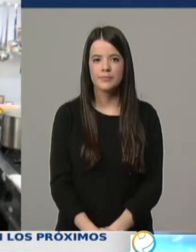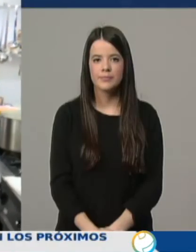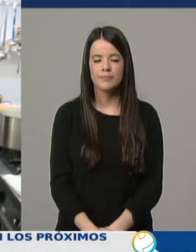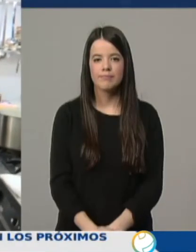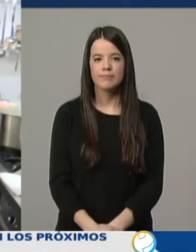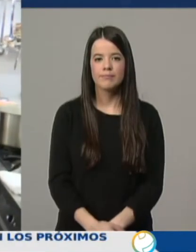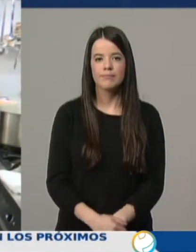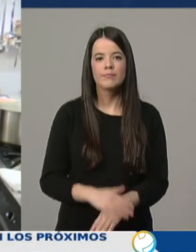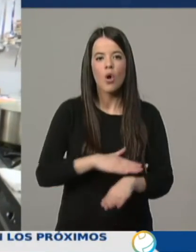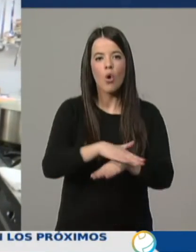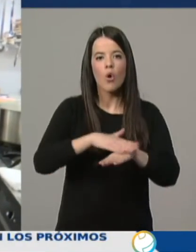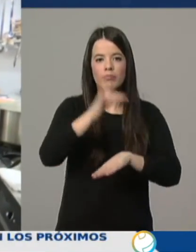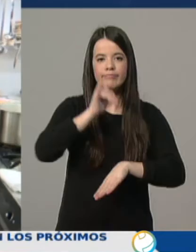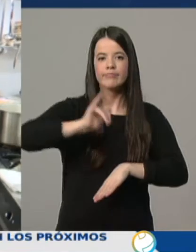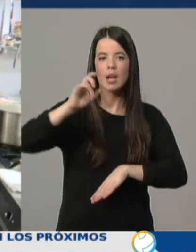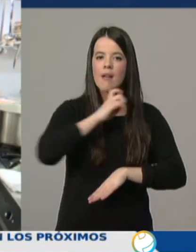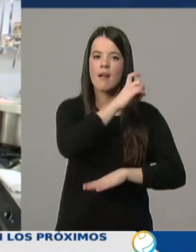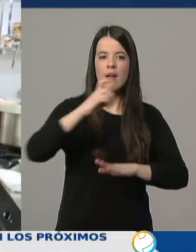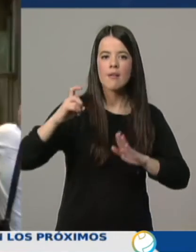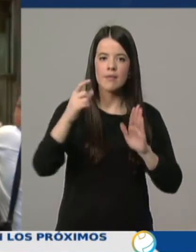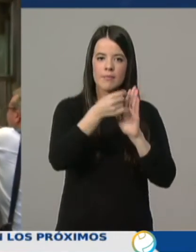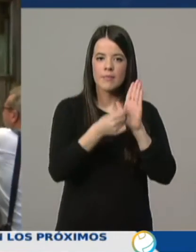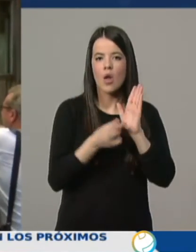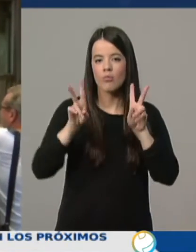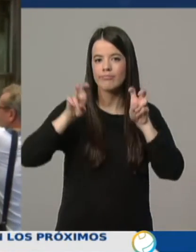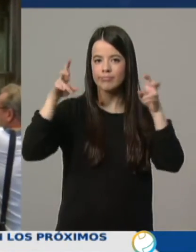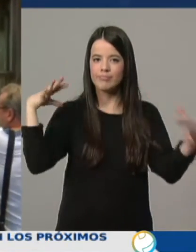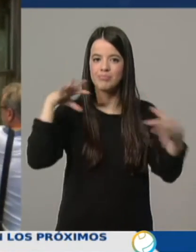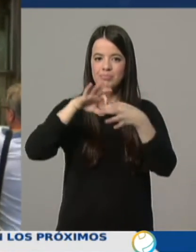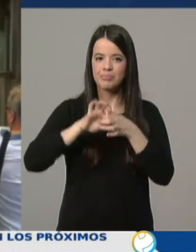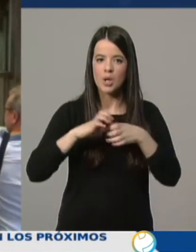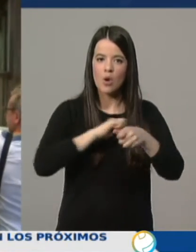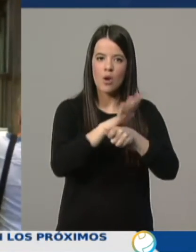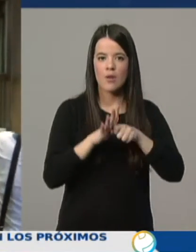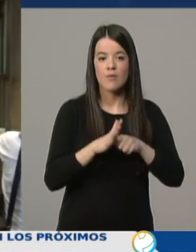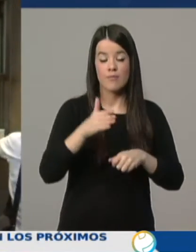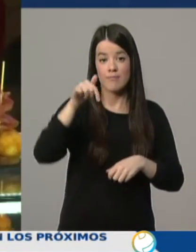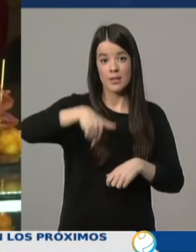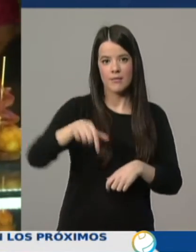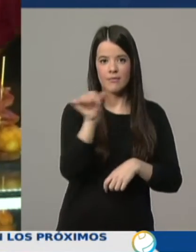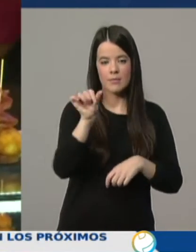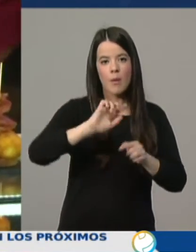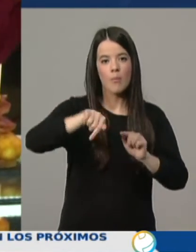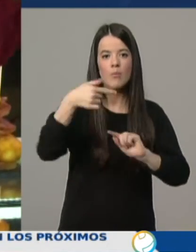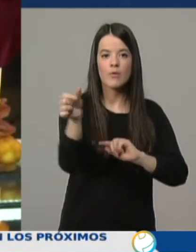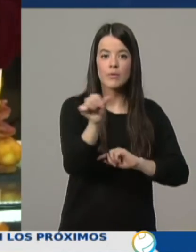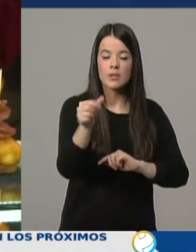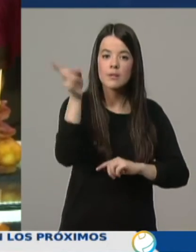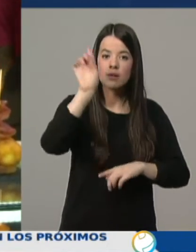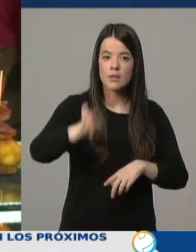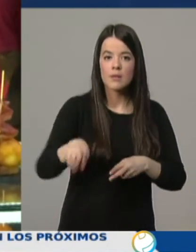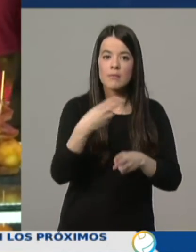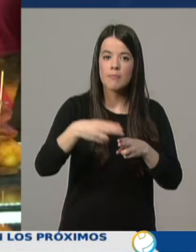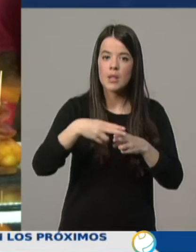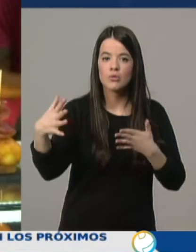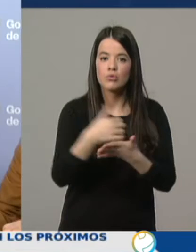El Gobierno de La Rioja ha anunciado nuevas medidas en relación con el coronavirus. Este fin de semana y el próximo cierran todos los establecimientos